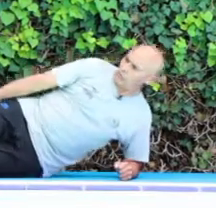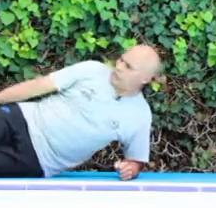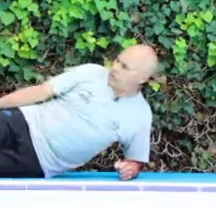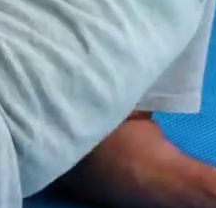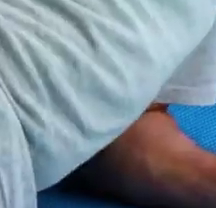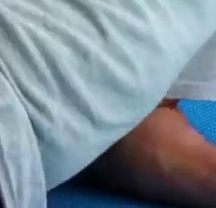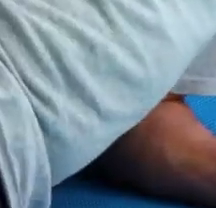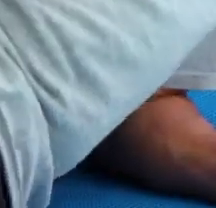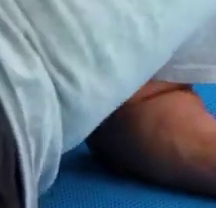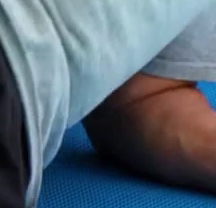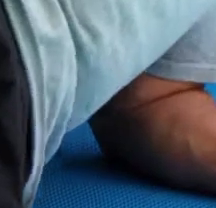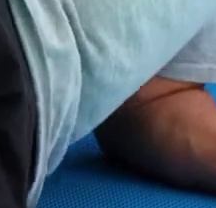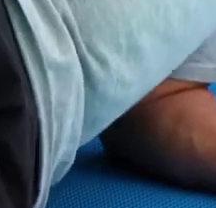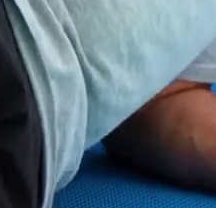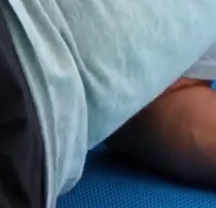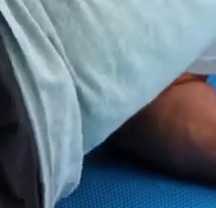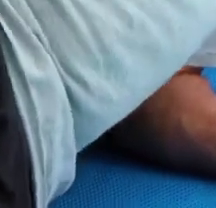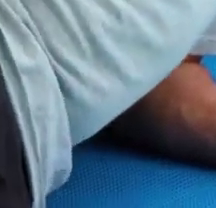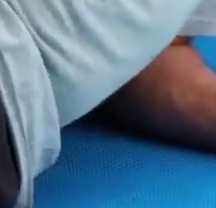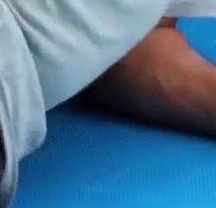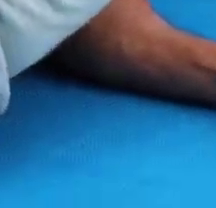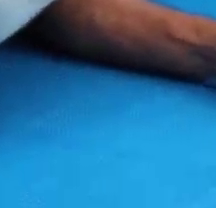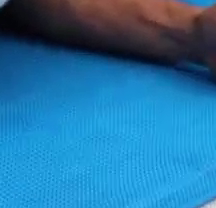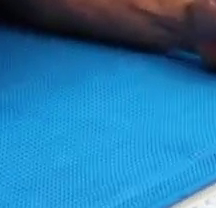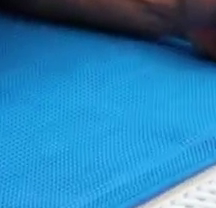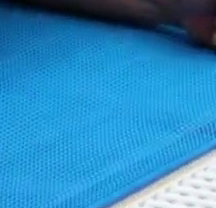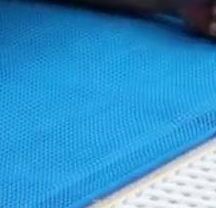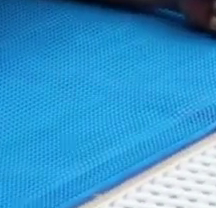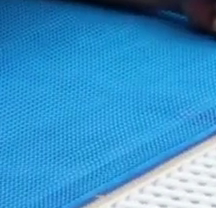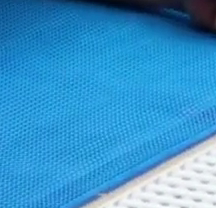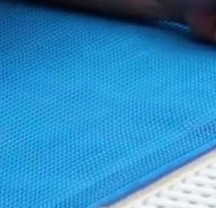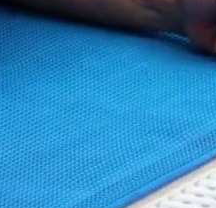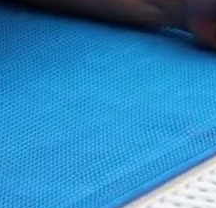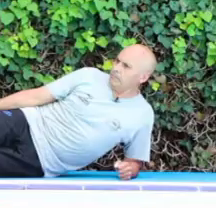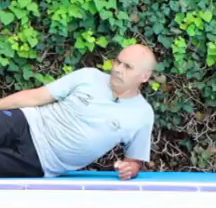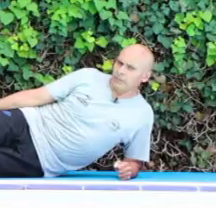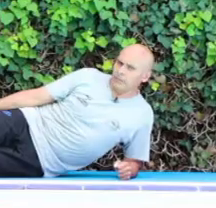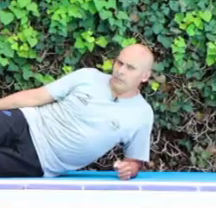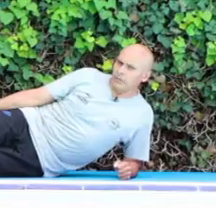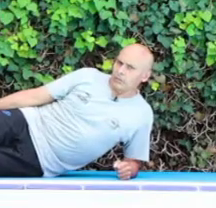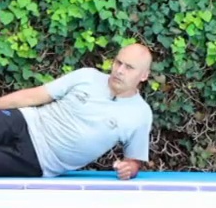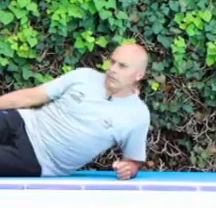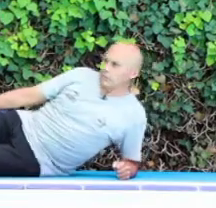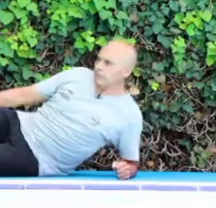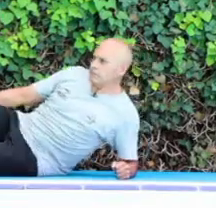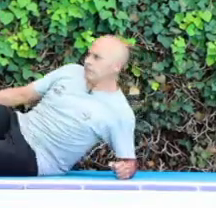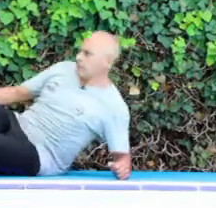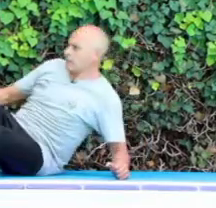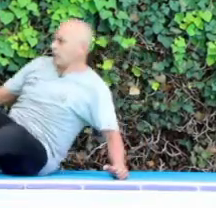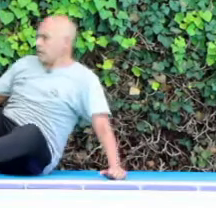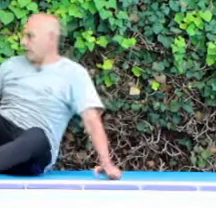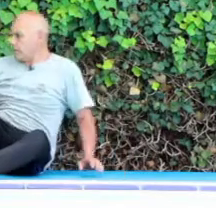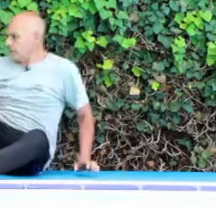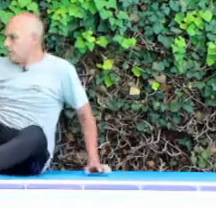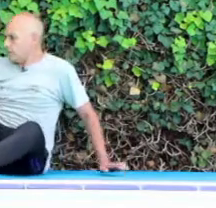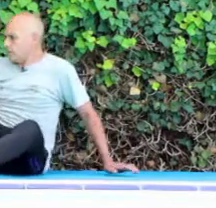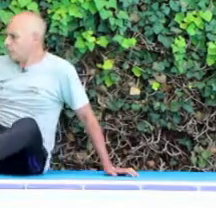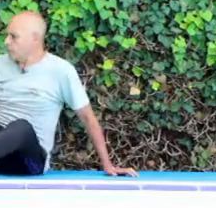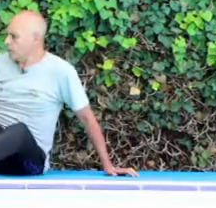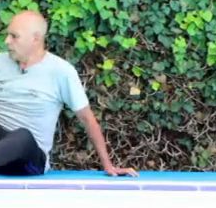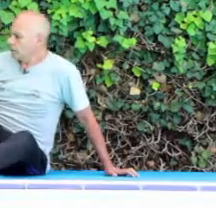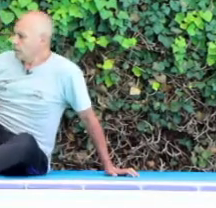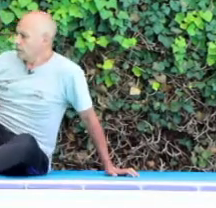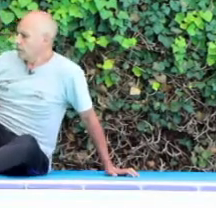Dos. ¿Sí? Tu mano que esté aquí en tu pierna. ¿Vale? Ok. De lado.